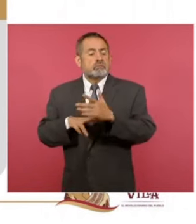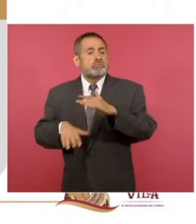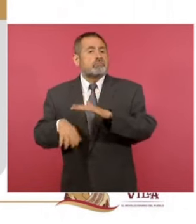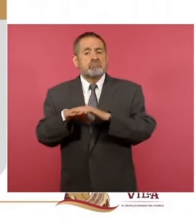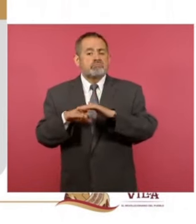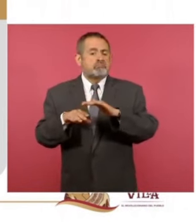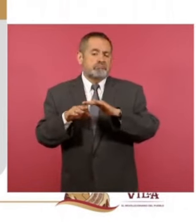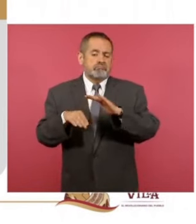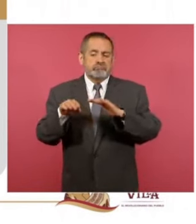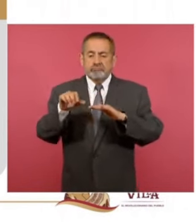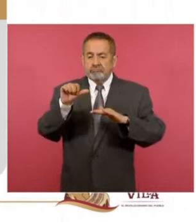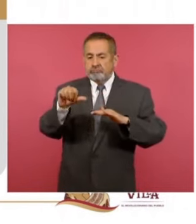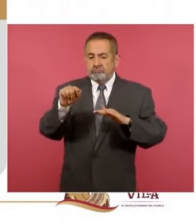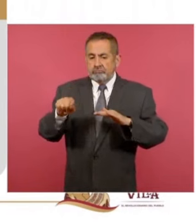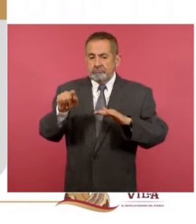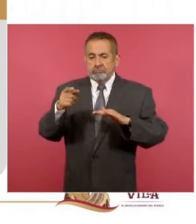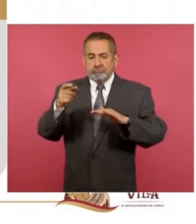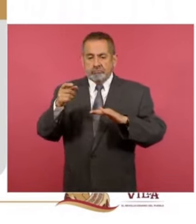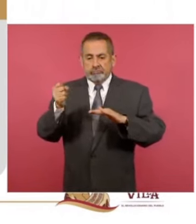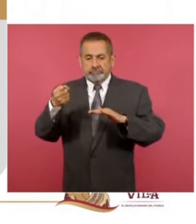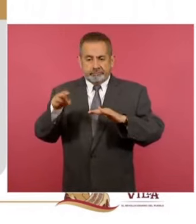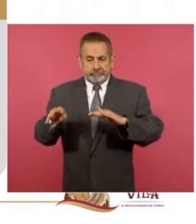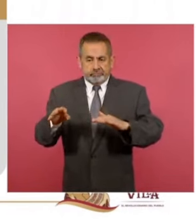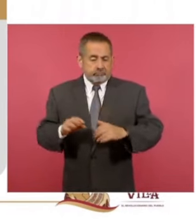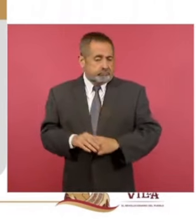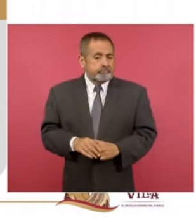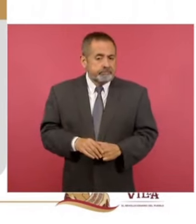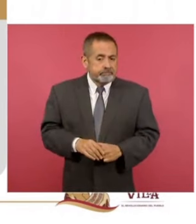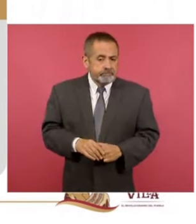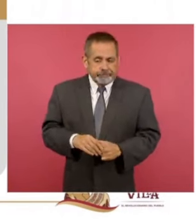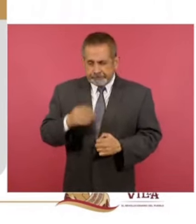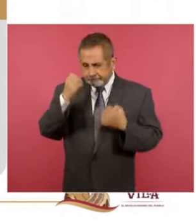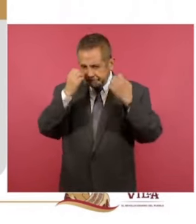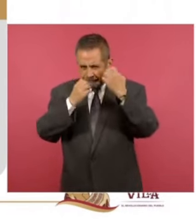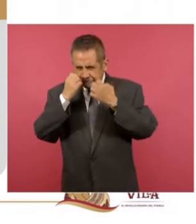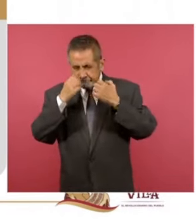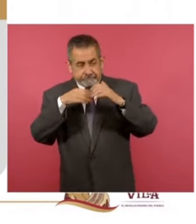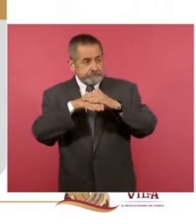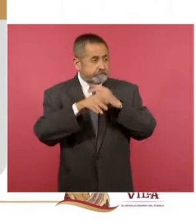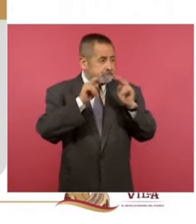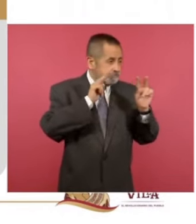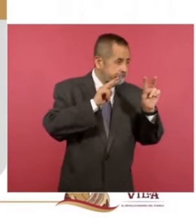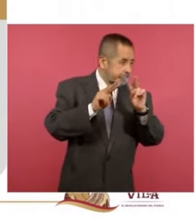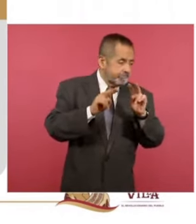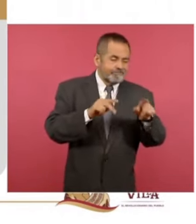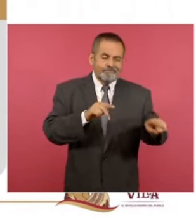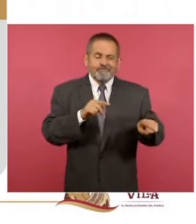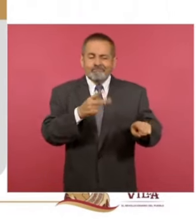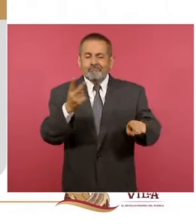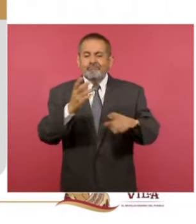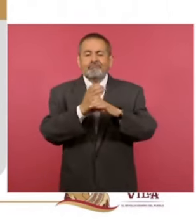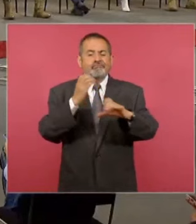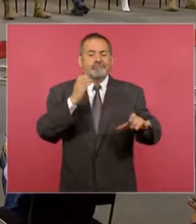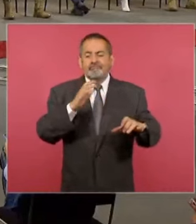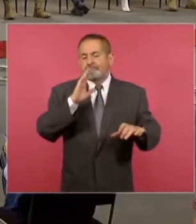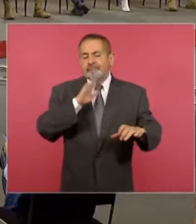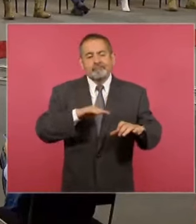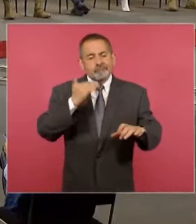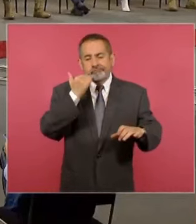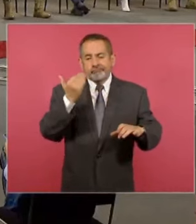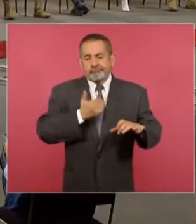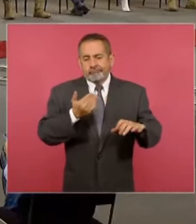69 centavos. En nuestras verificaciones inmovilizamos dos vehículos que estaban